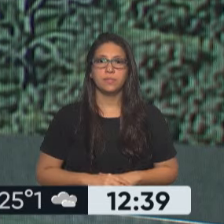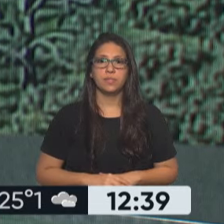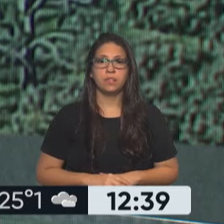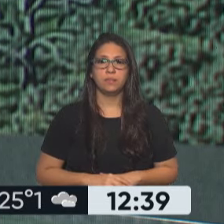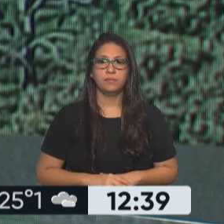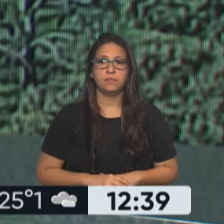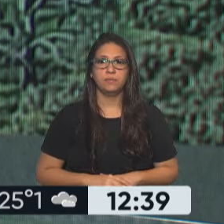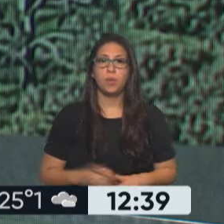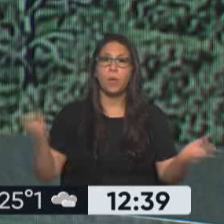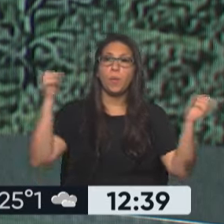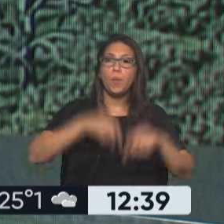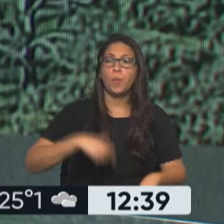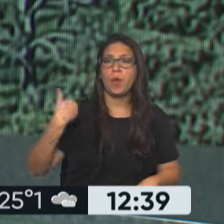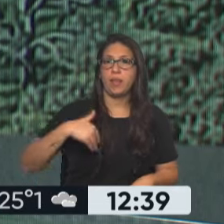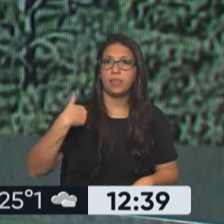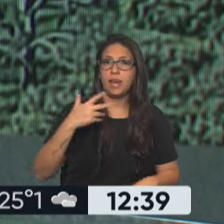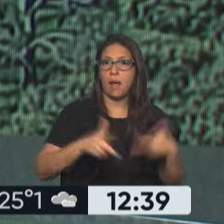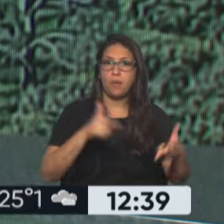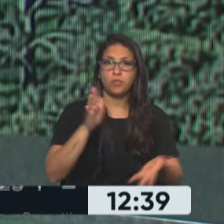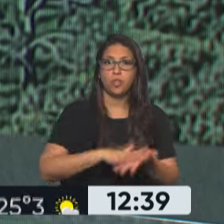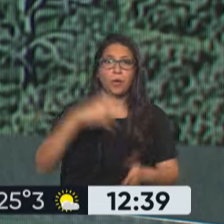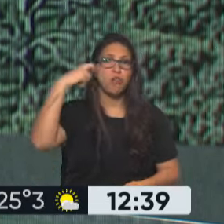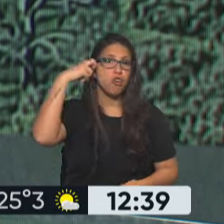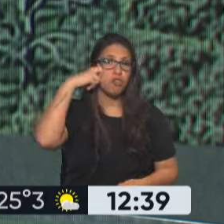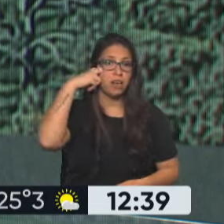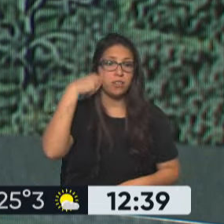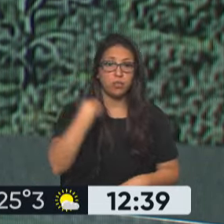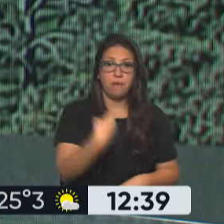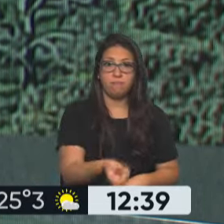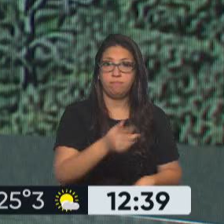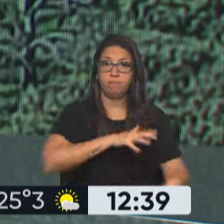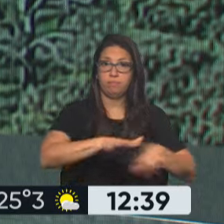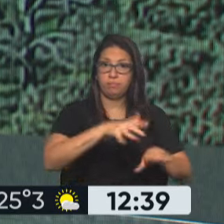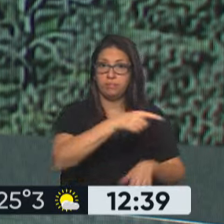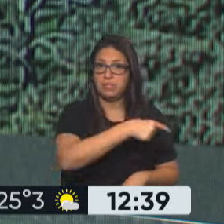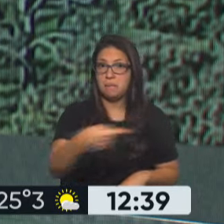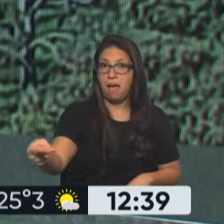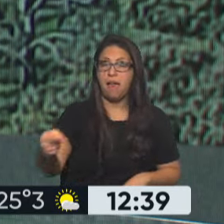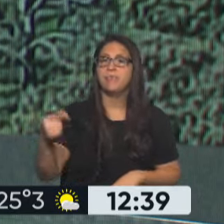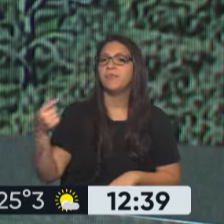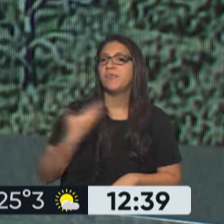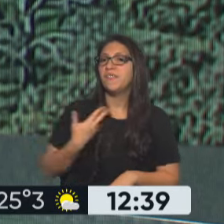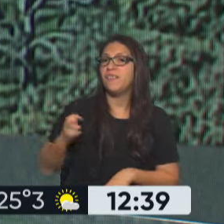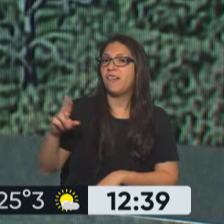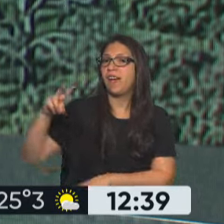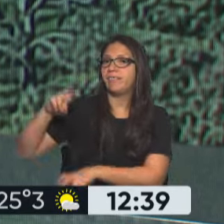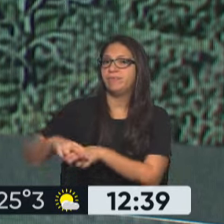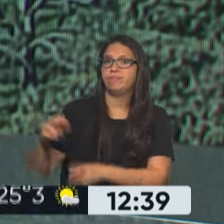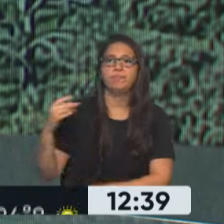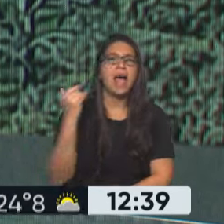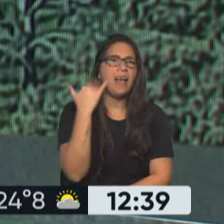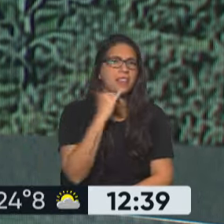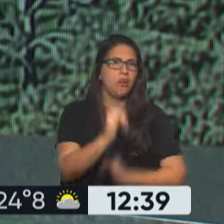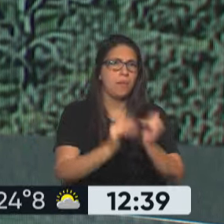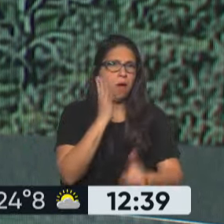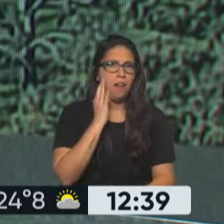Volvemos para la Argentina para hablar de lo que va a pasar en el Congreso con muchísima actividad prevista también para esta semana. Por eso con Fer Frakelli ya anticipamos algo. ver,